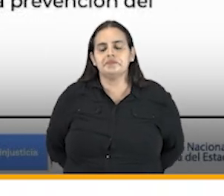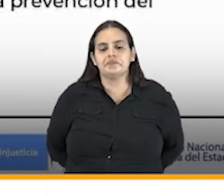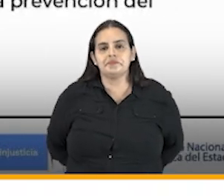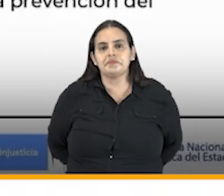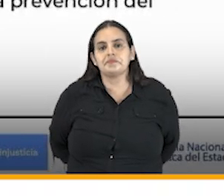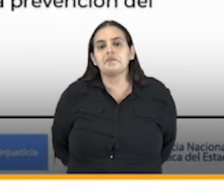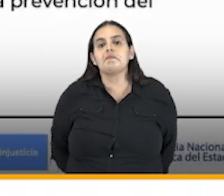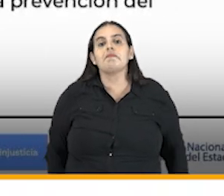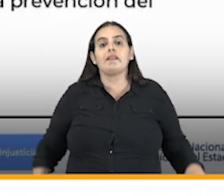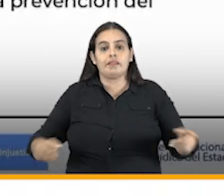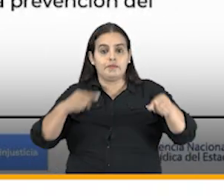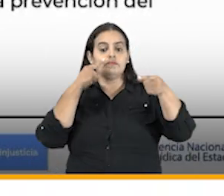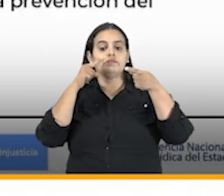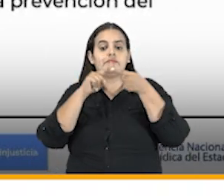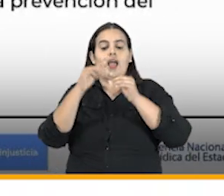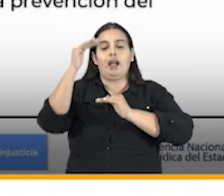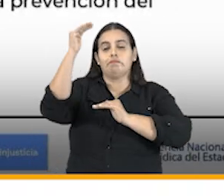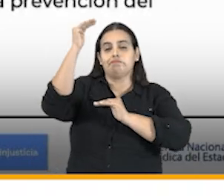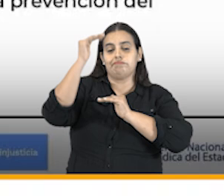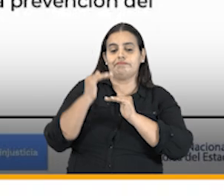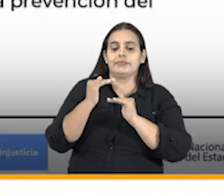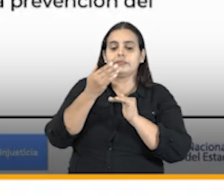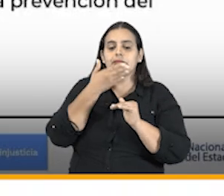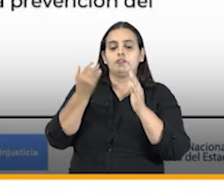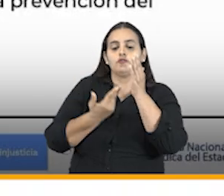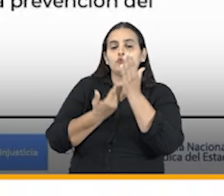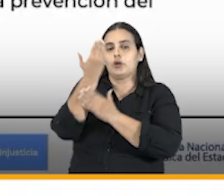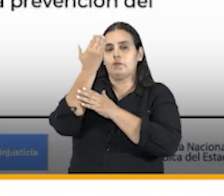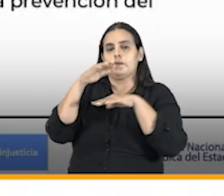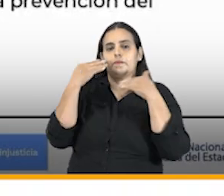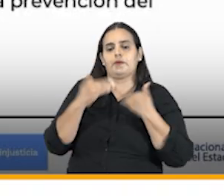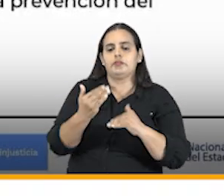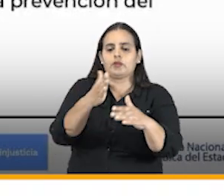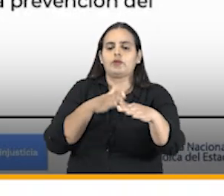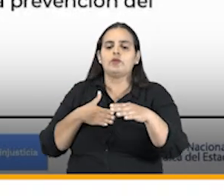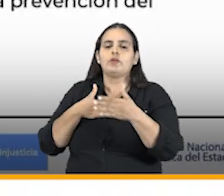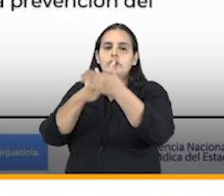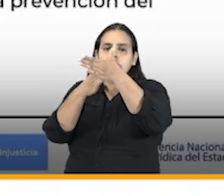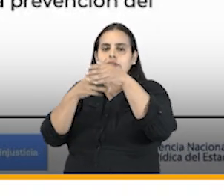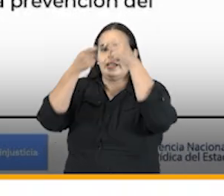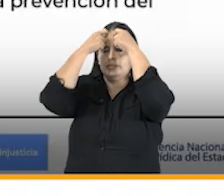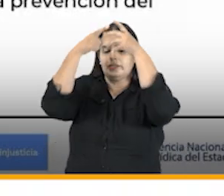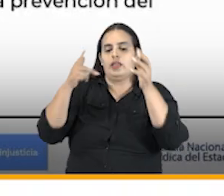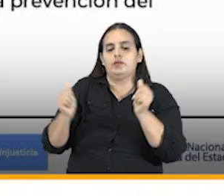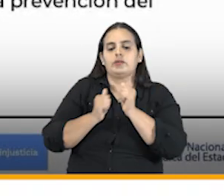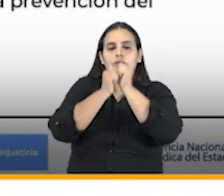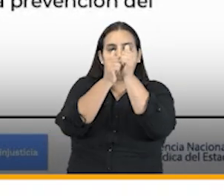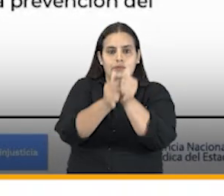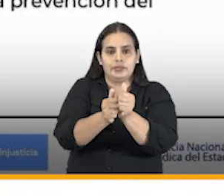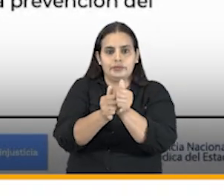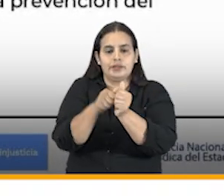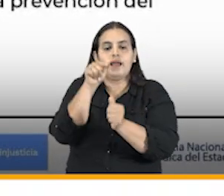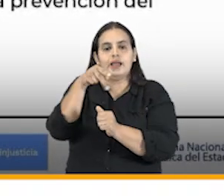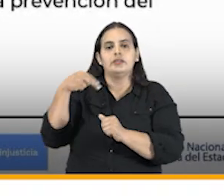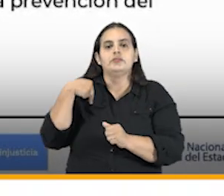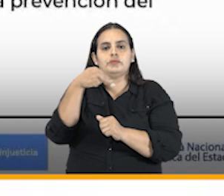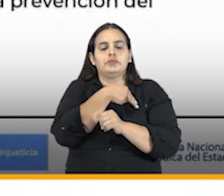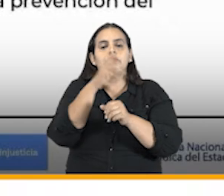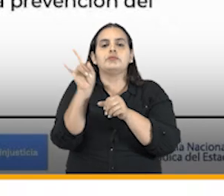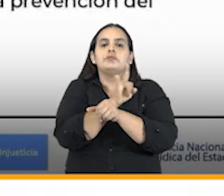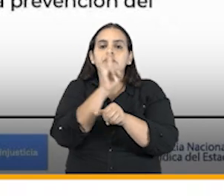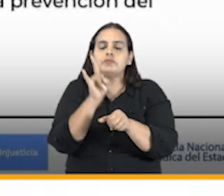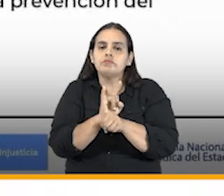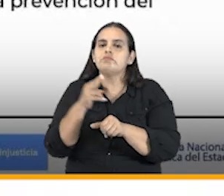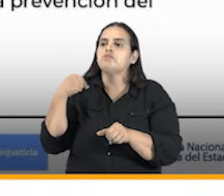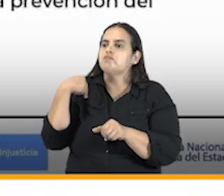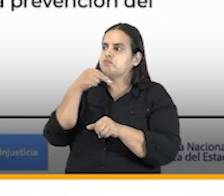también con el objetivo de disminuir los nuevos procesos en contra del Estado y de acompañar a nuestros usuarios